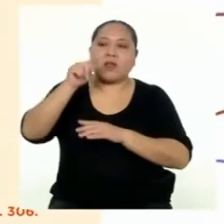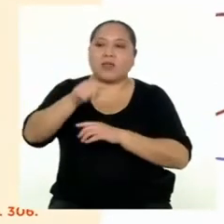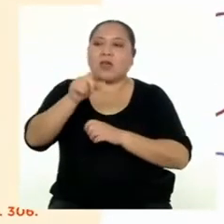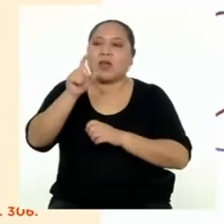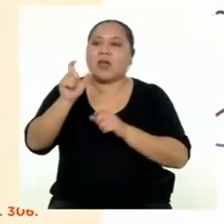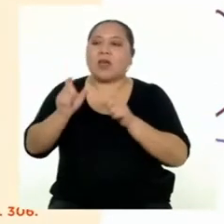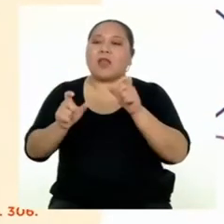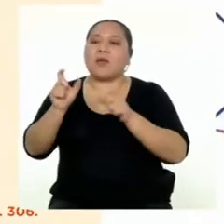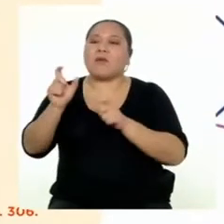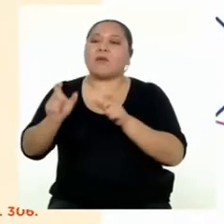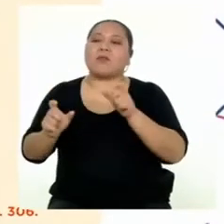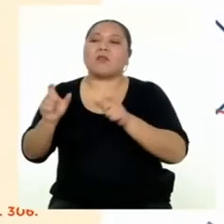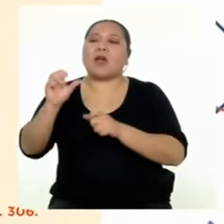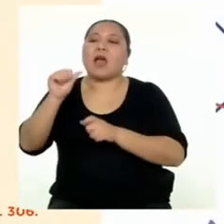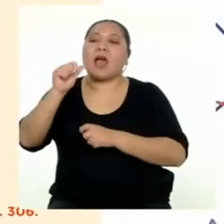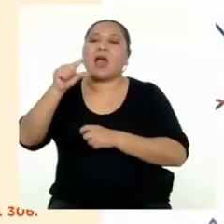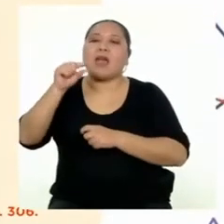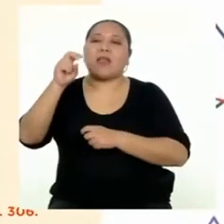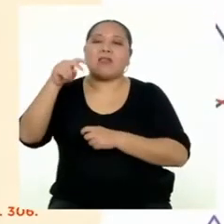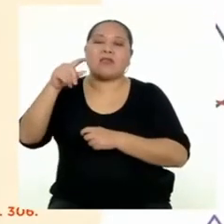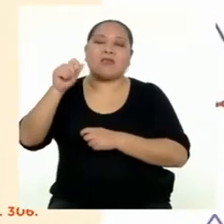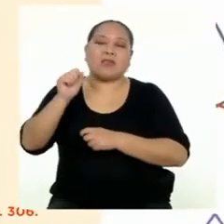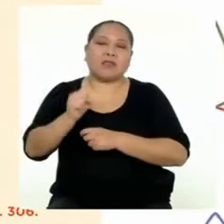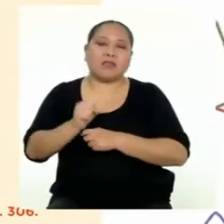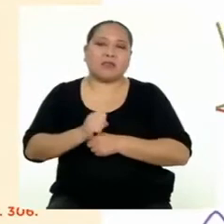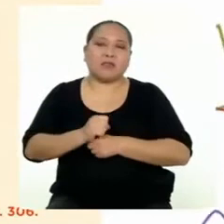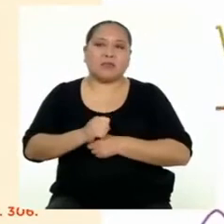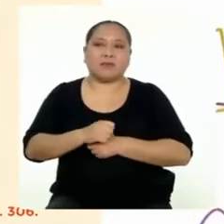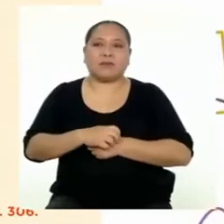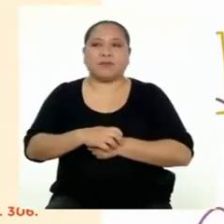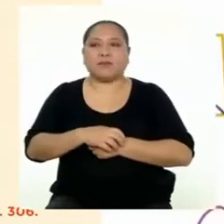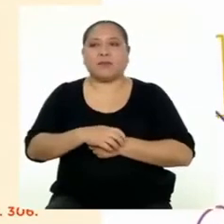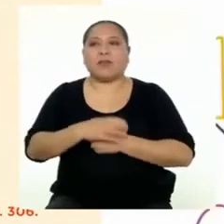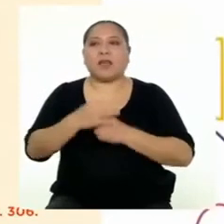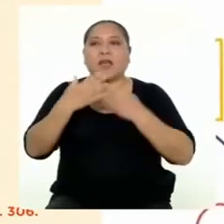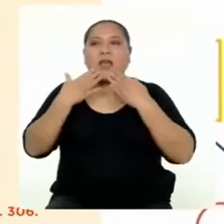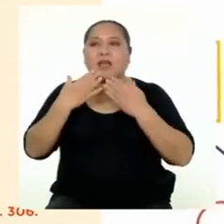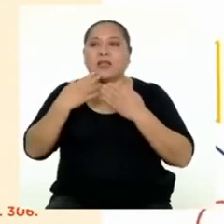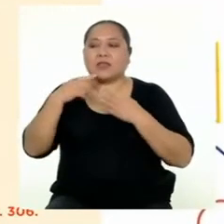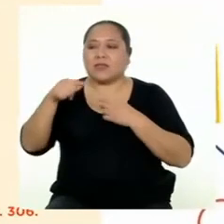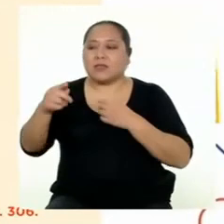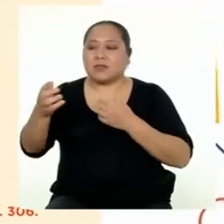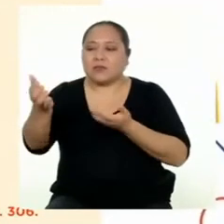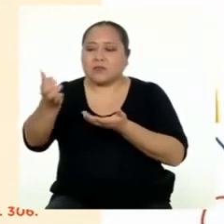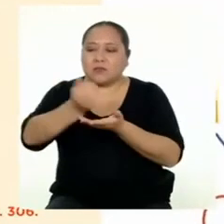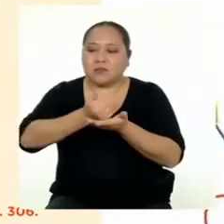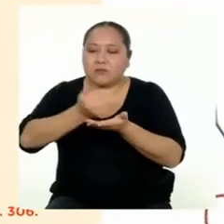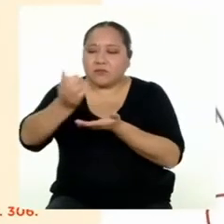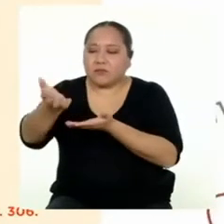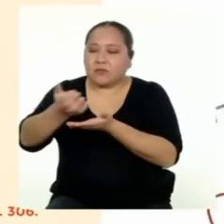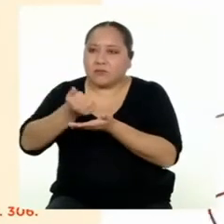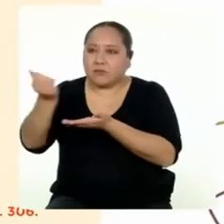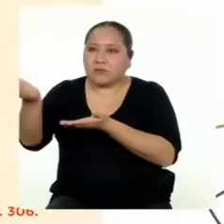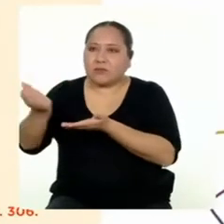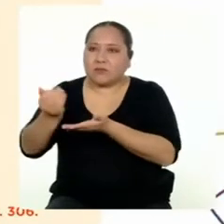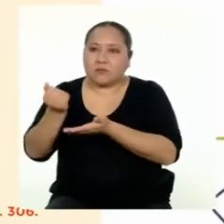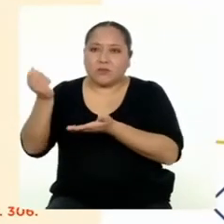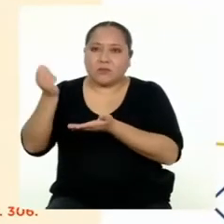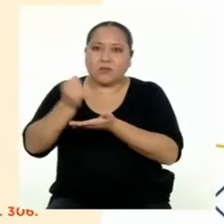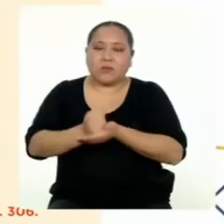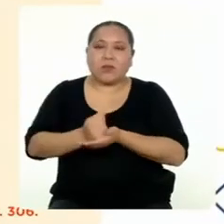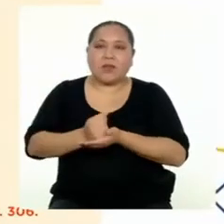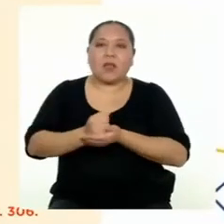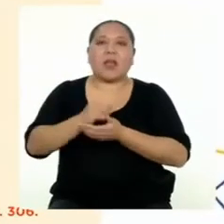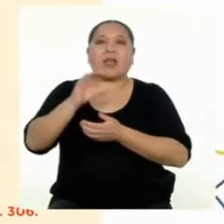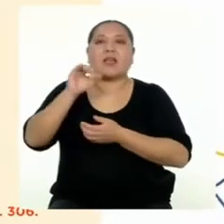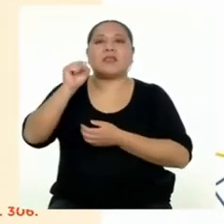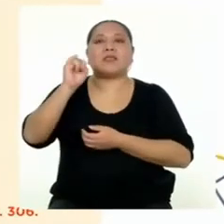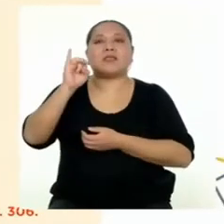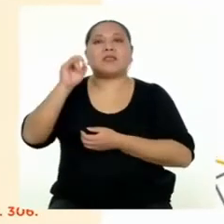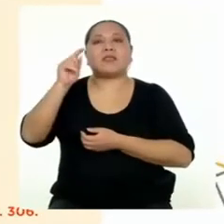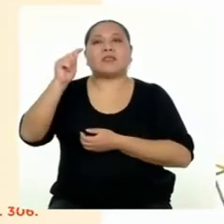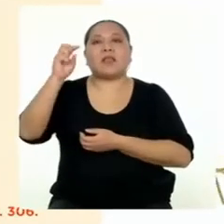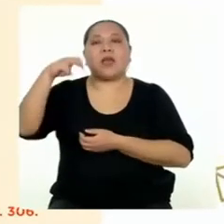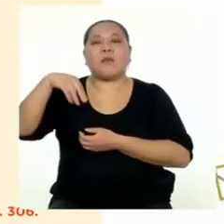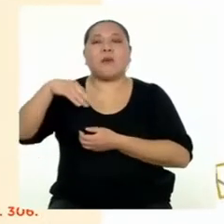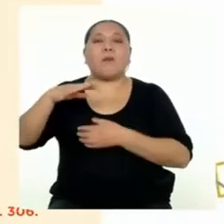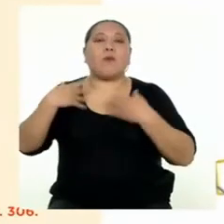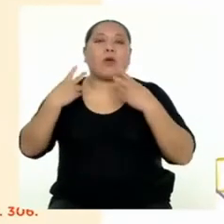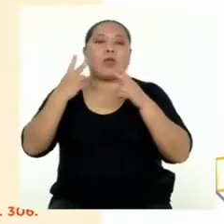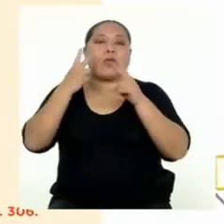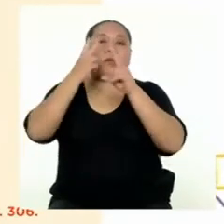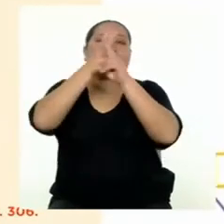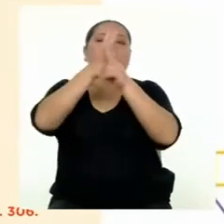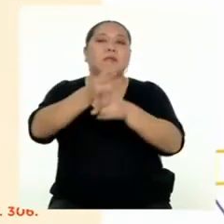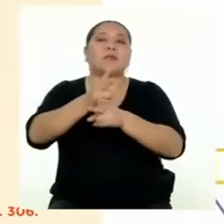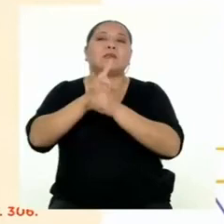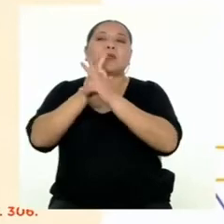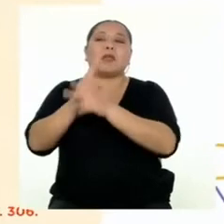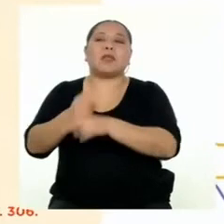los agentes económicos. Gracias a la recepción de estos fondos, el sistema financiero realiza préstamos